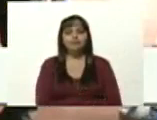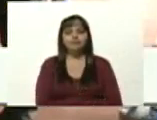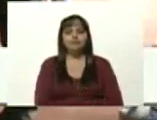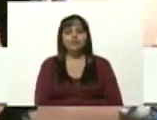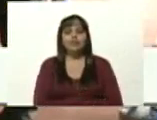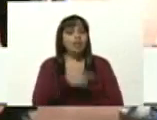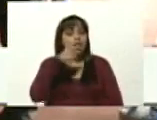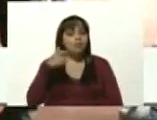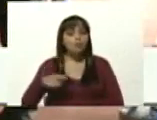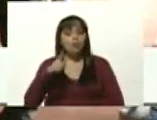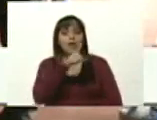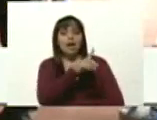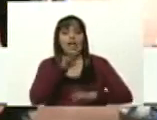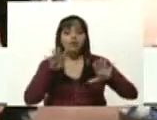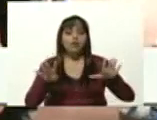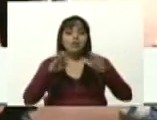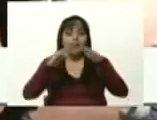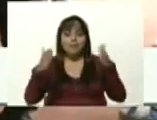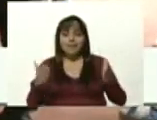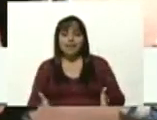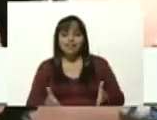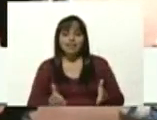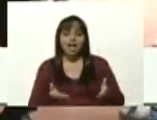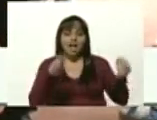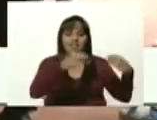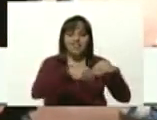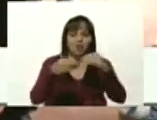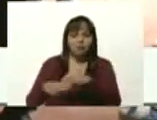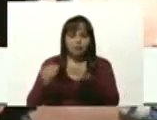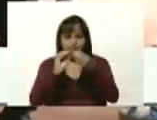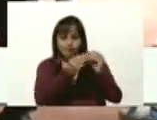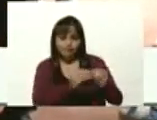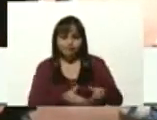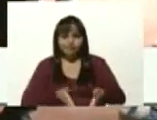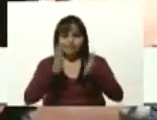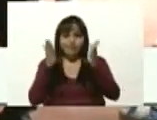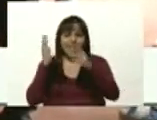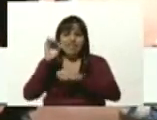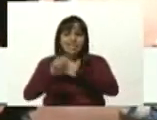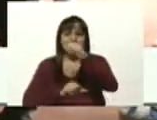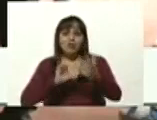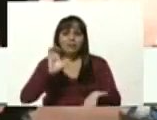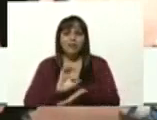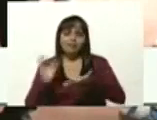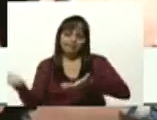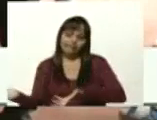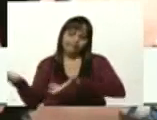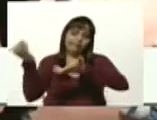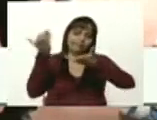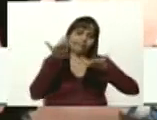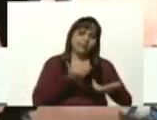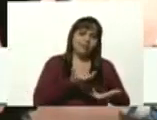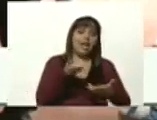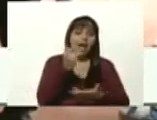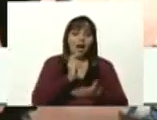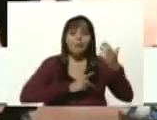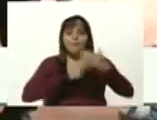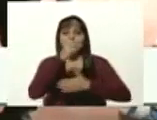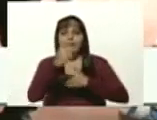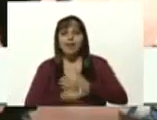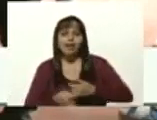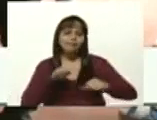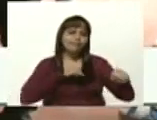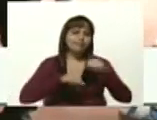en 14 mesas de infraestructura de distrito capital para retirar su material ya tienen un plan de